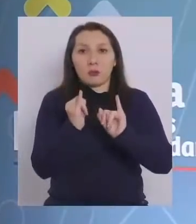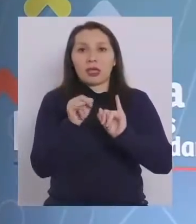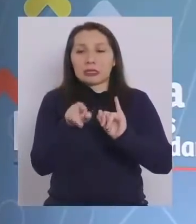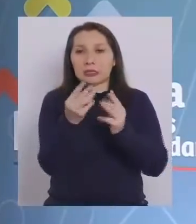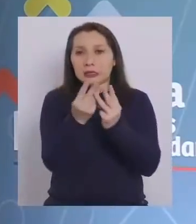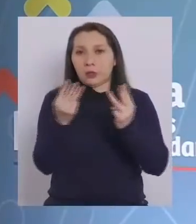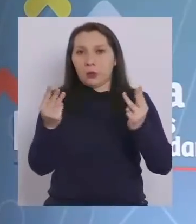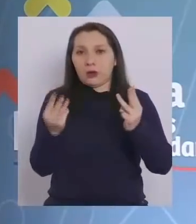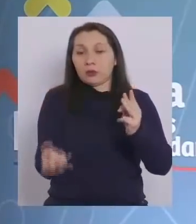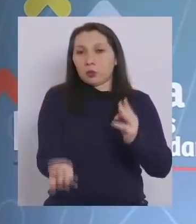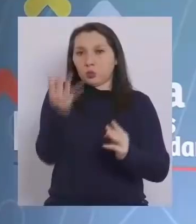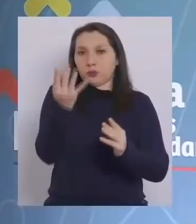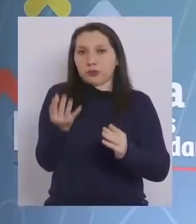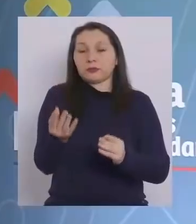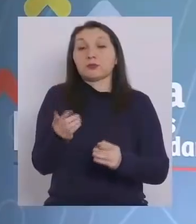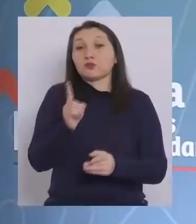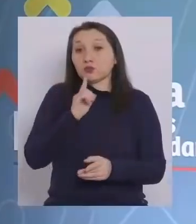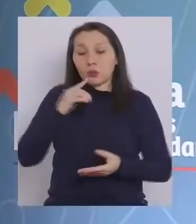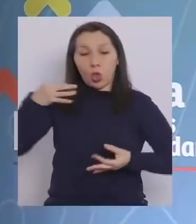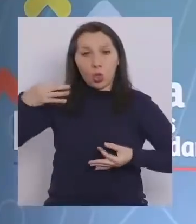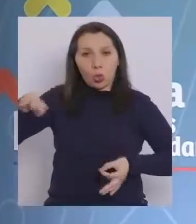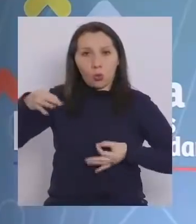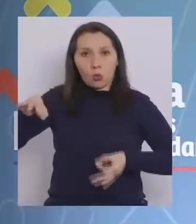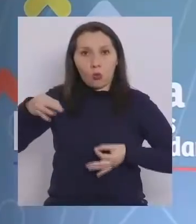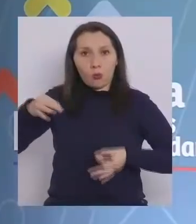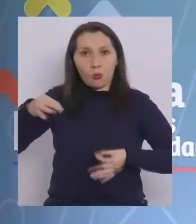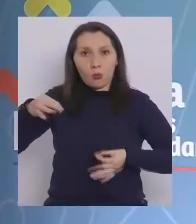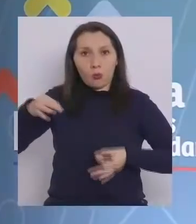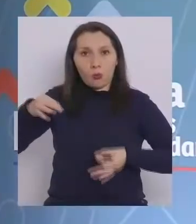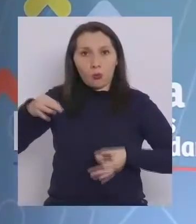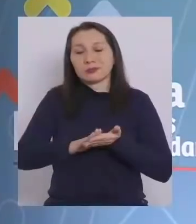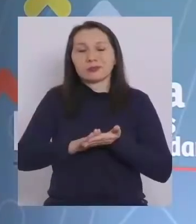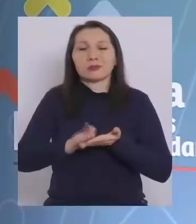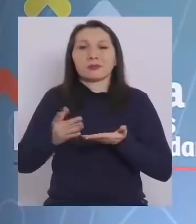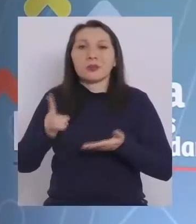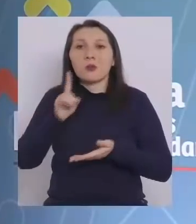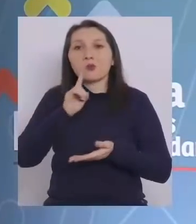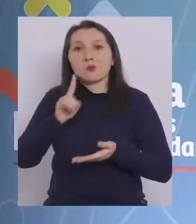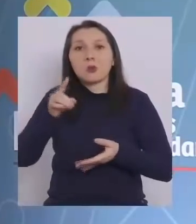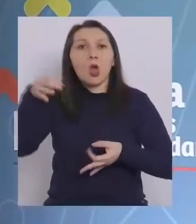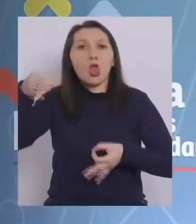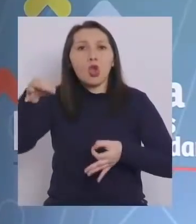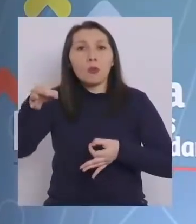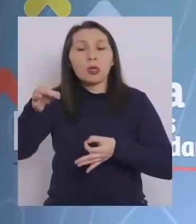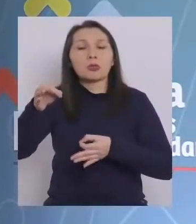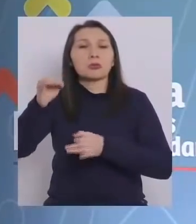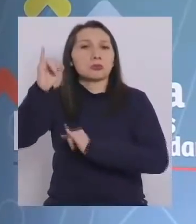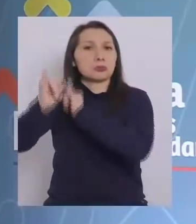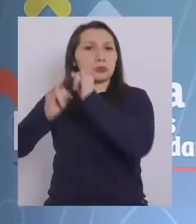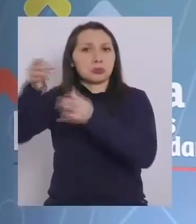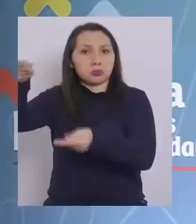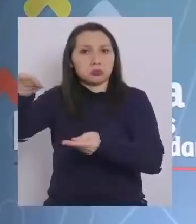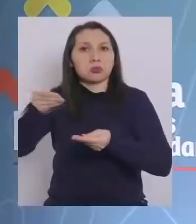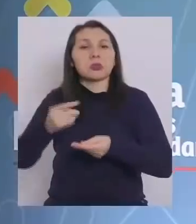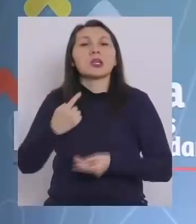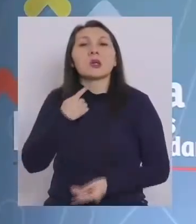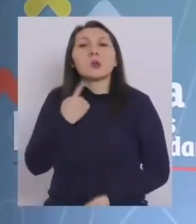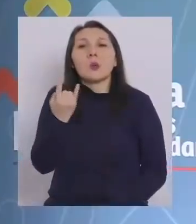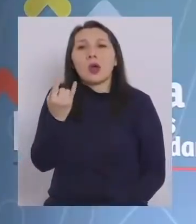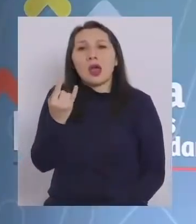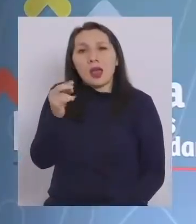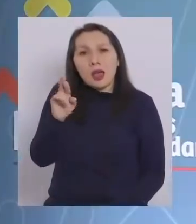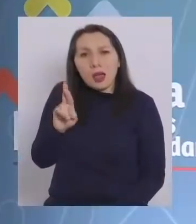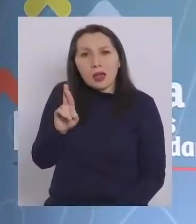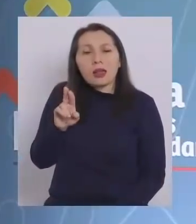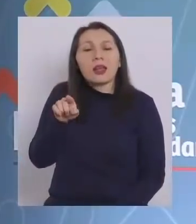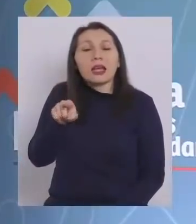esta página. Las personas que tienen documentos, que tienen un documento digital con un código QR o firma